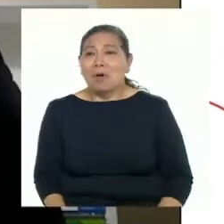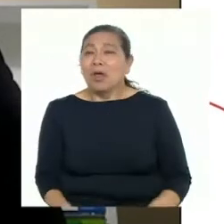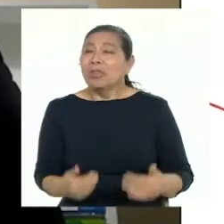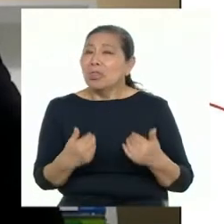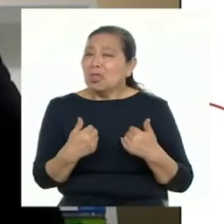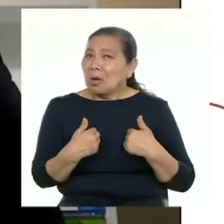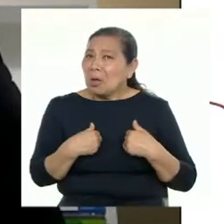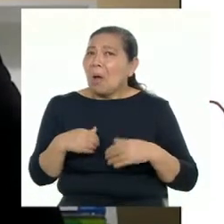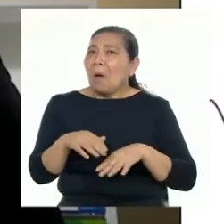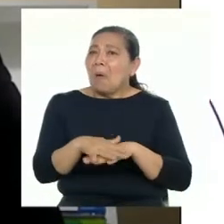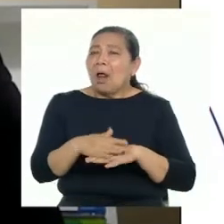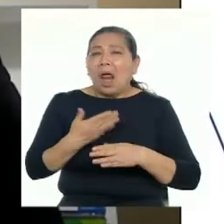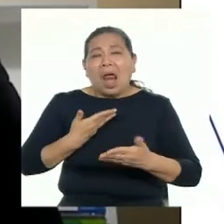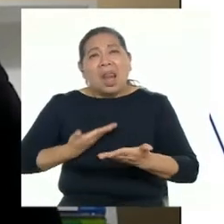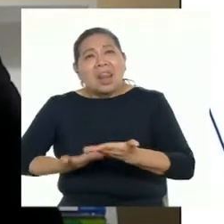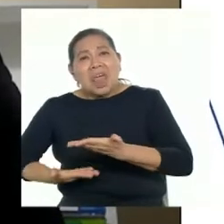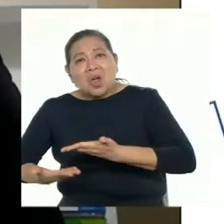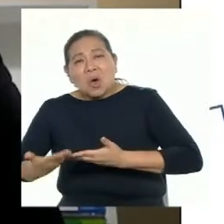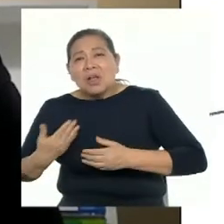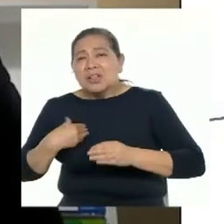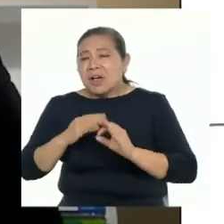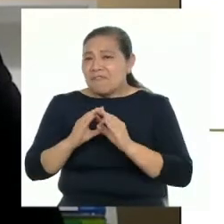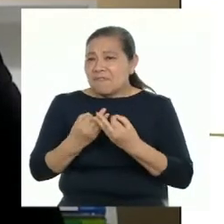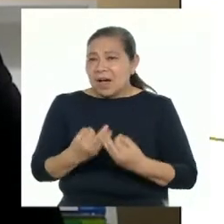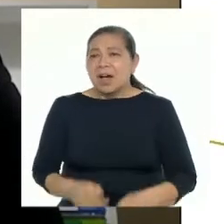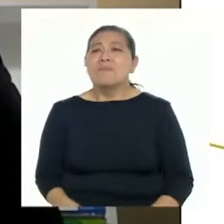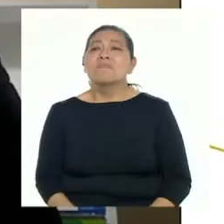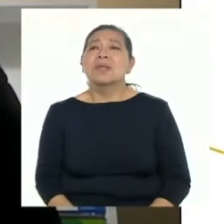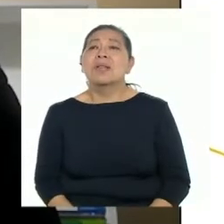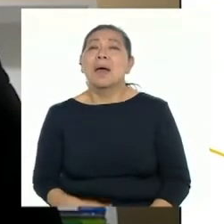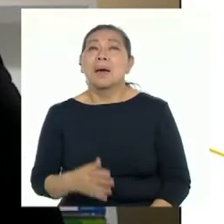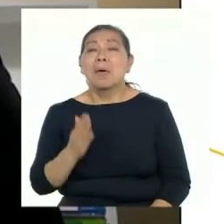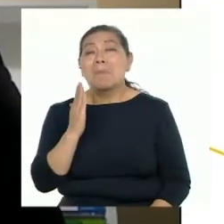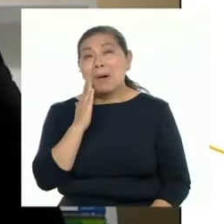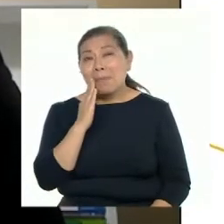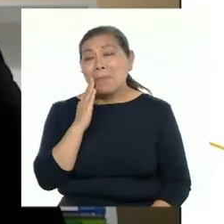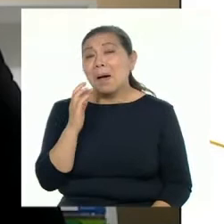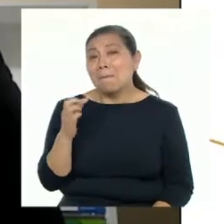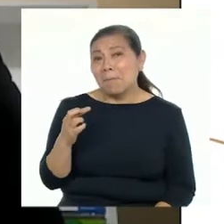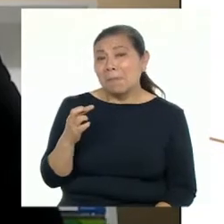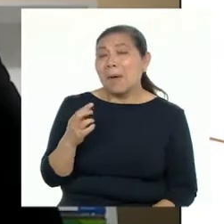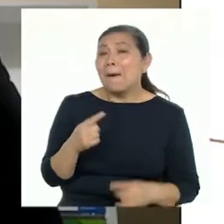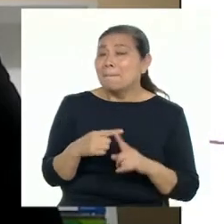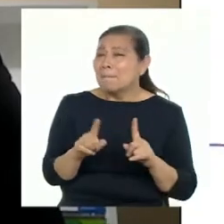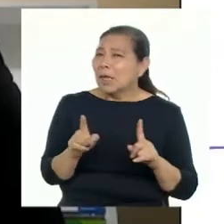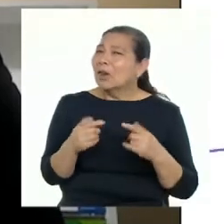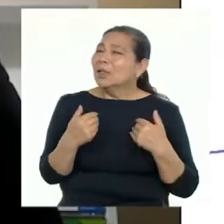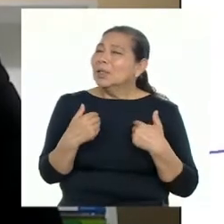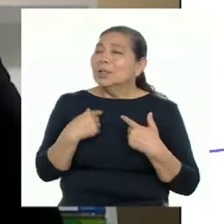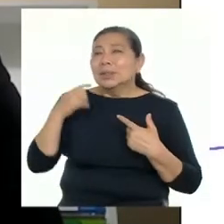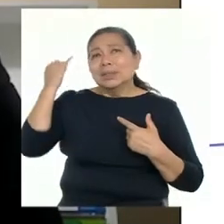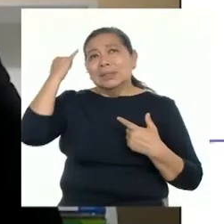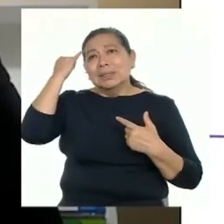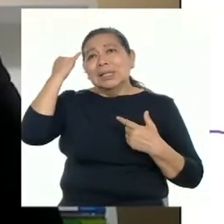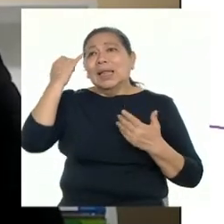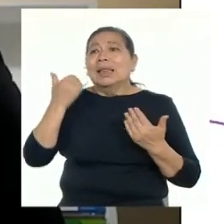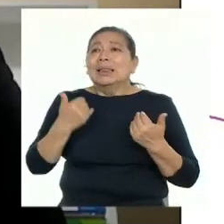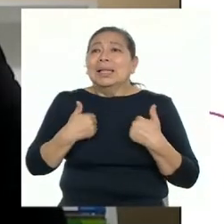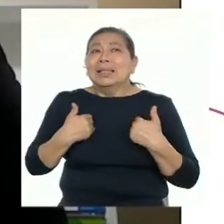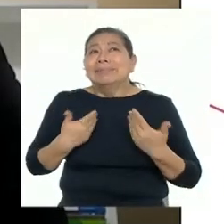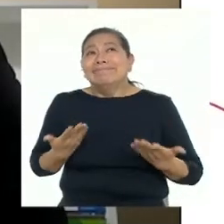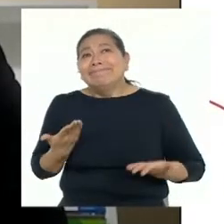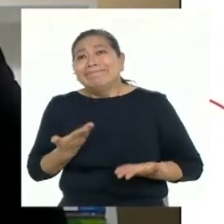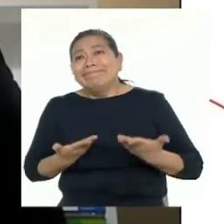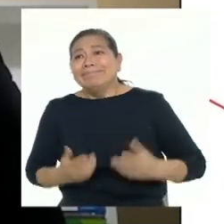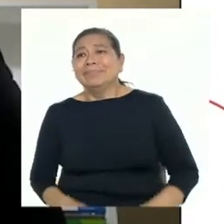tenía planeado abrir un negocio familiar junto con mi padre y madre, pero nos hemos tenido que reinventar. Hemos tenido que